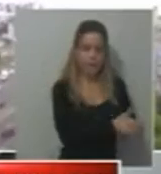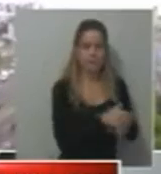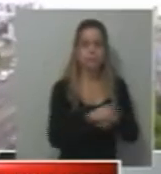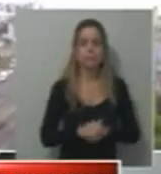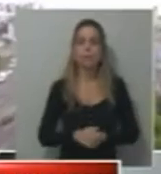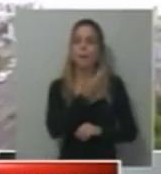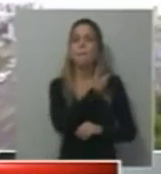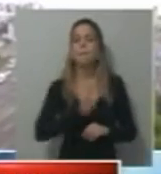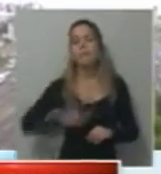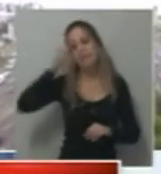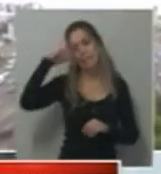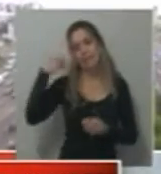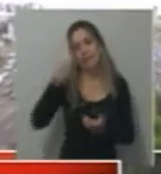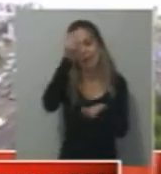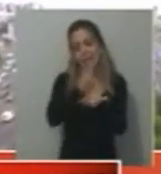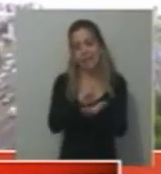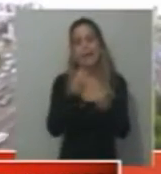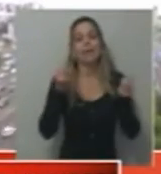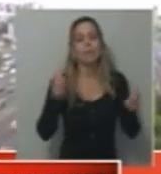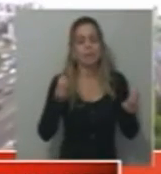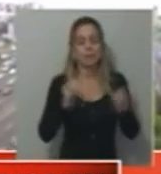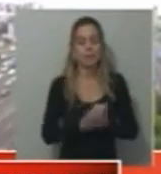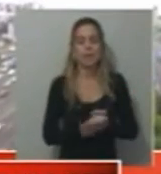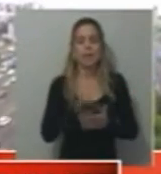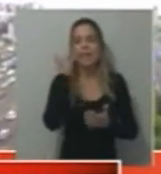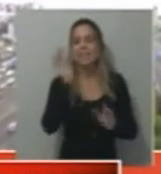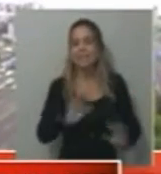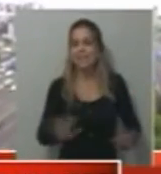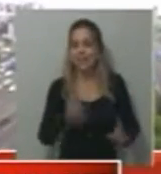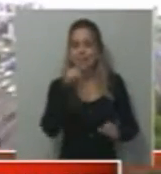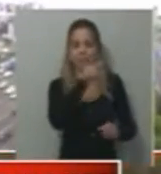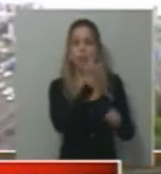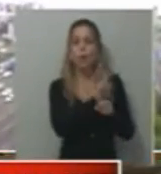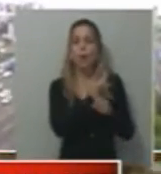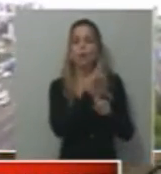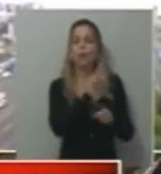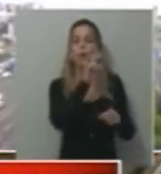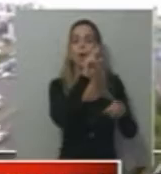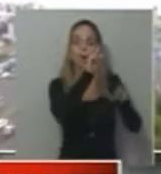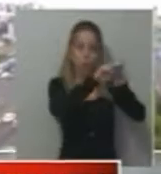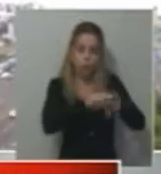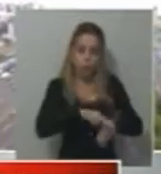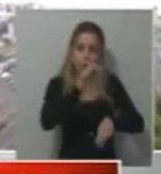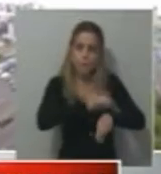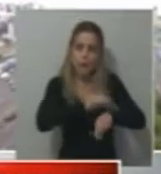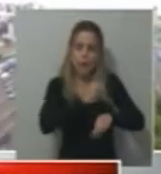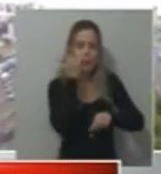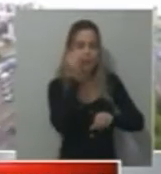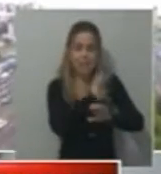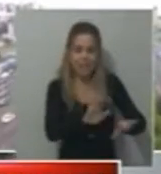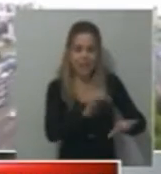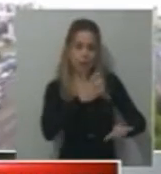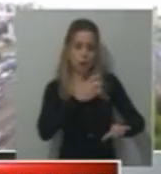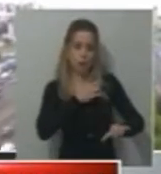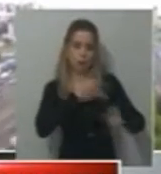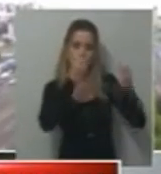Bueno, la presidenta ya tiene la doble alta, el alta neurológica y el alta neuroquirúrgica. A ver, ¿cómo seguimos ahora? ¿Le van a